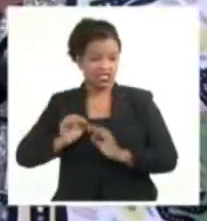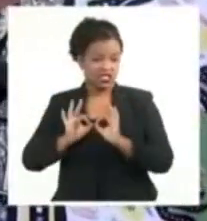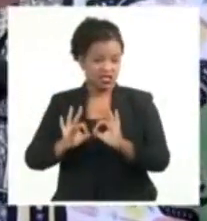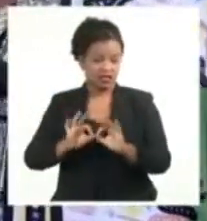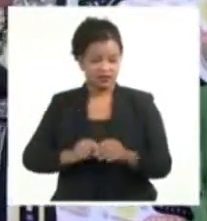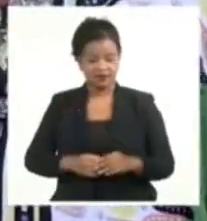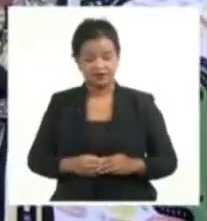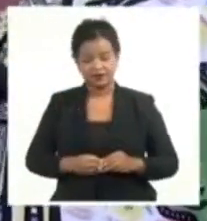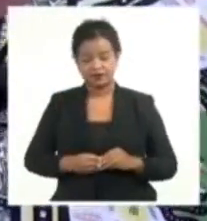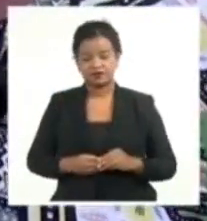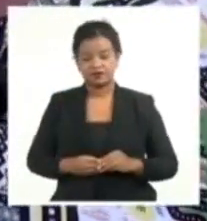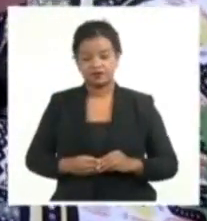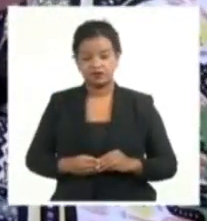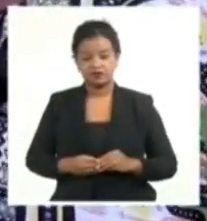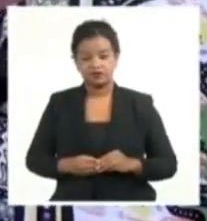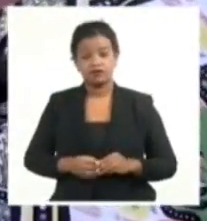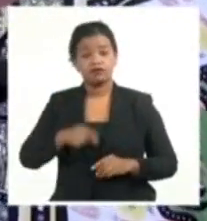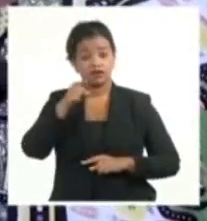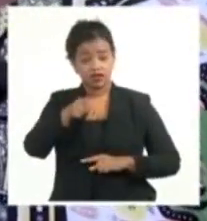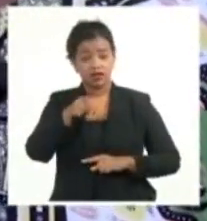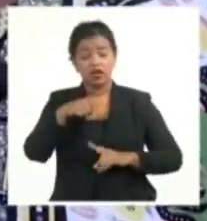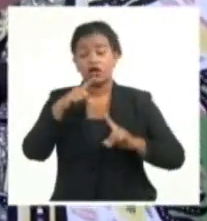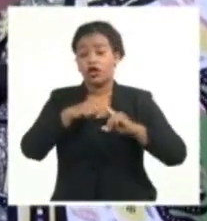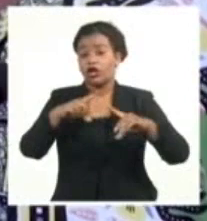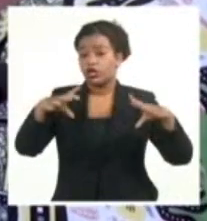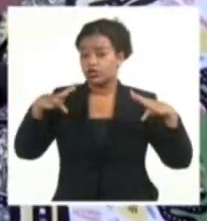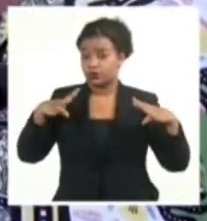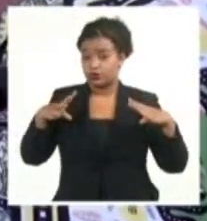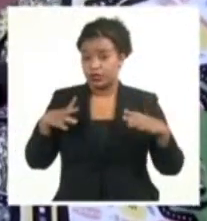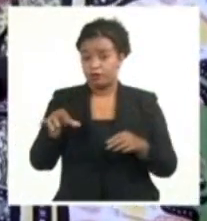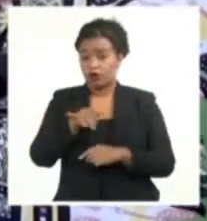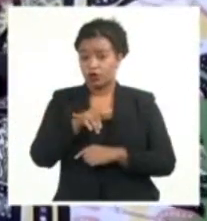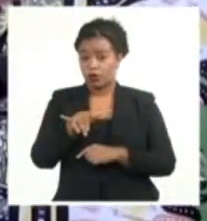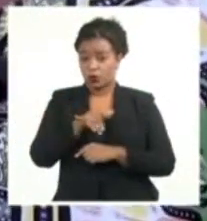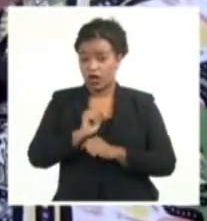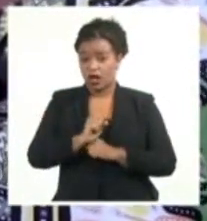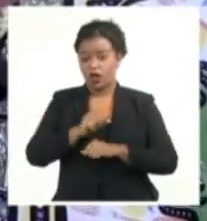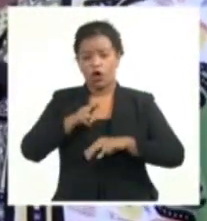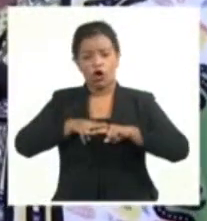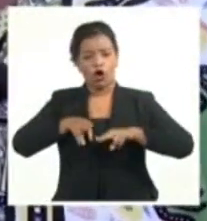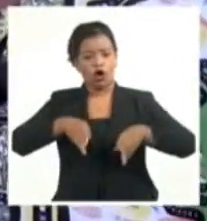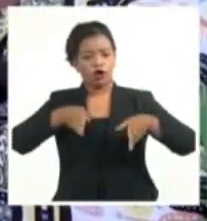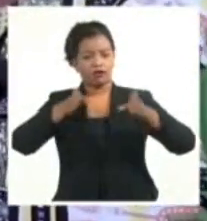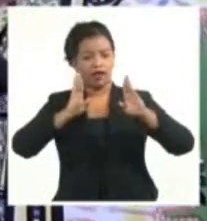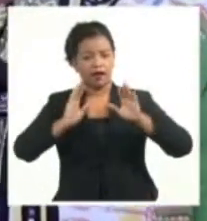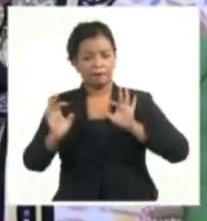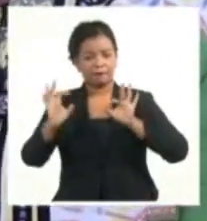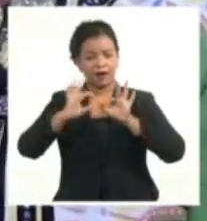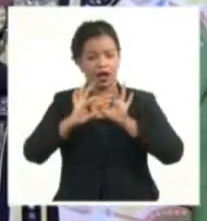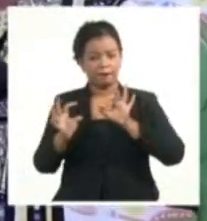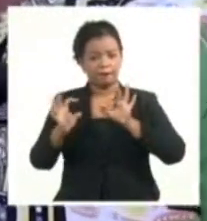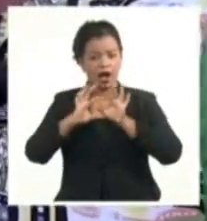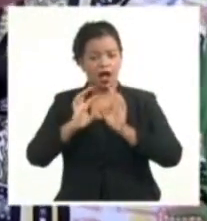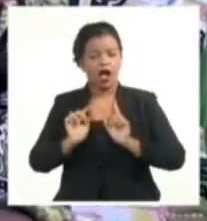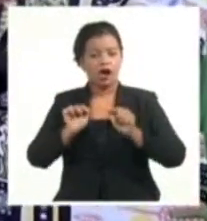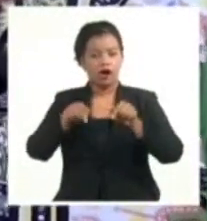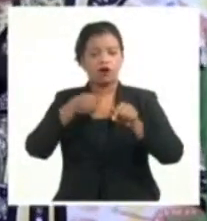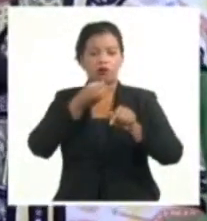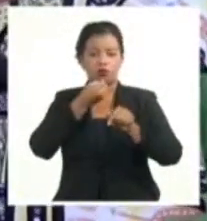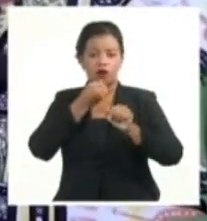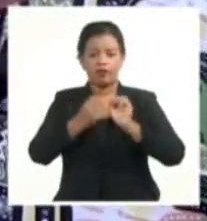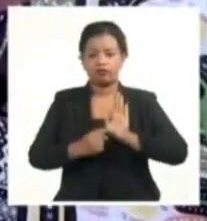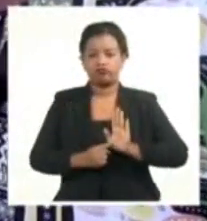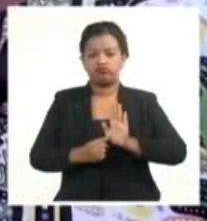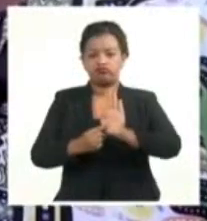Se va a involucrar el sistema del turismo con las instalaciones extrahoteleras y hoteleras del territorio que van a tener dentro de las instalaciones